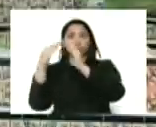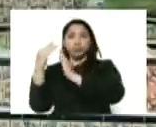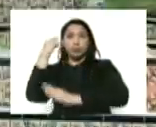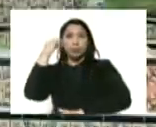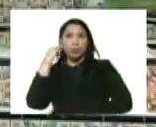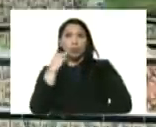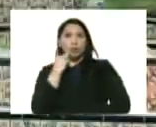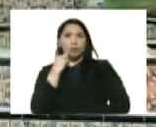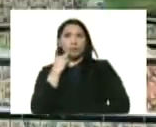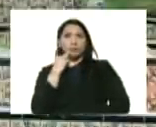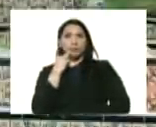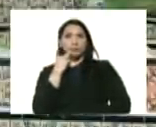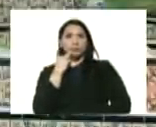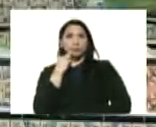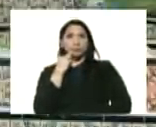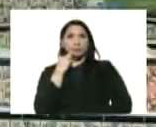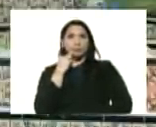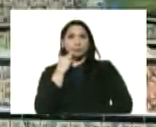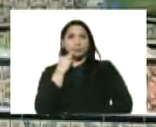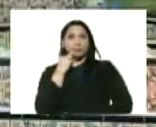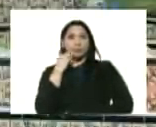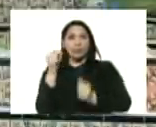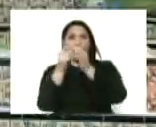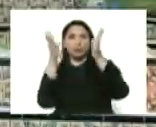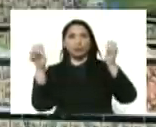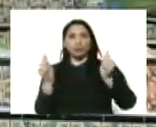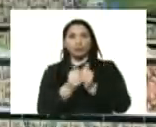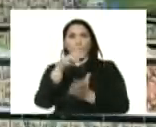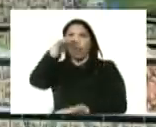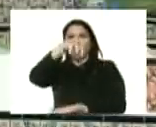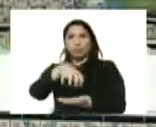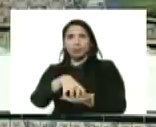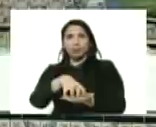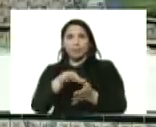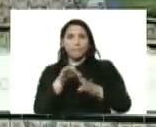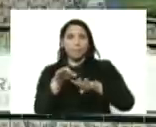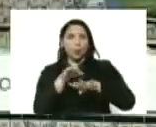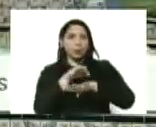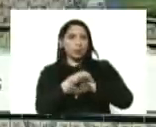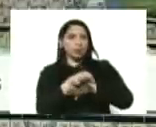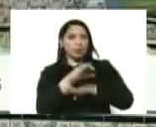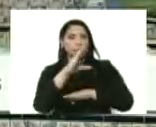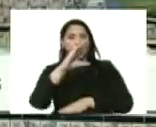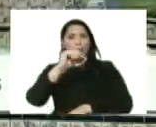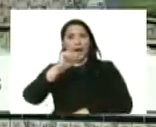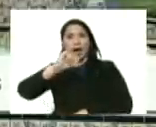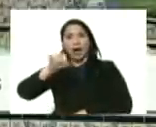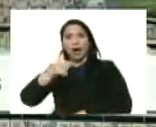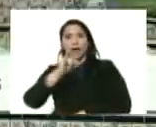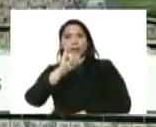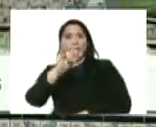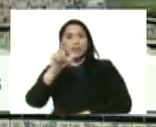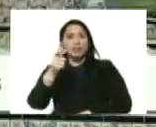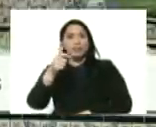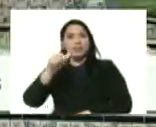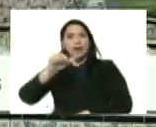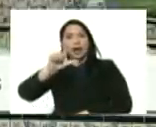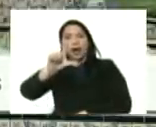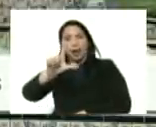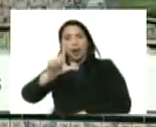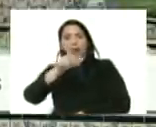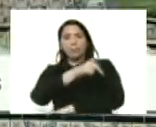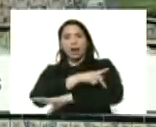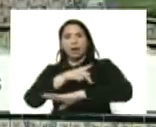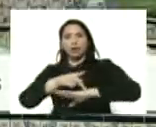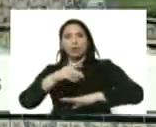Bolívar, en Anzuate, municipio Cajigal, parroquia Onoto. Allá